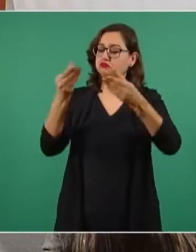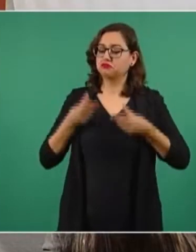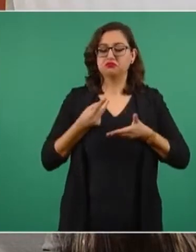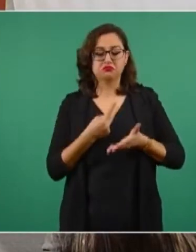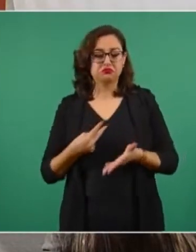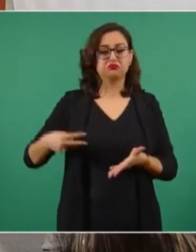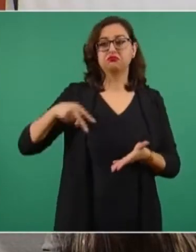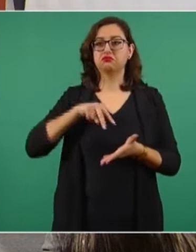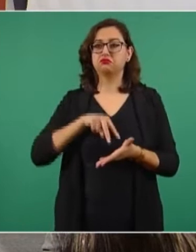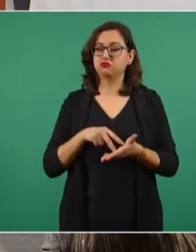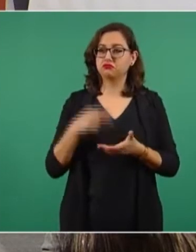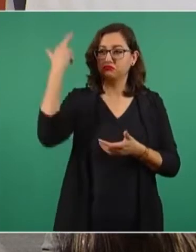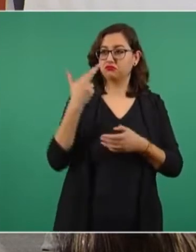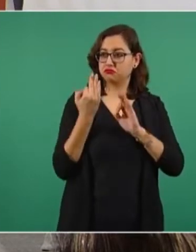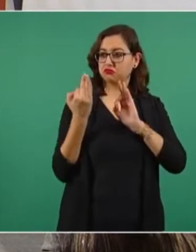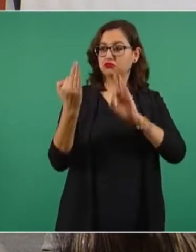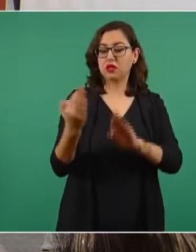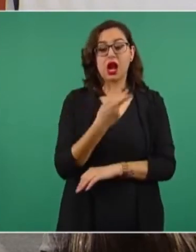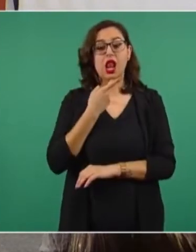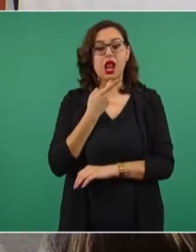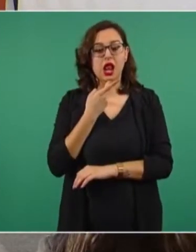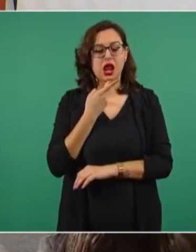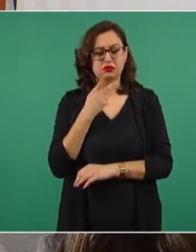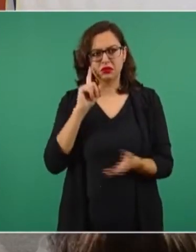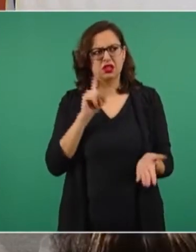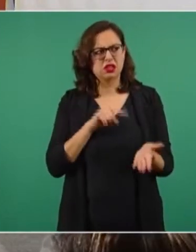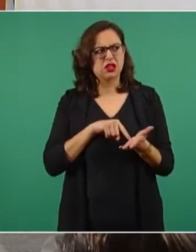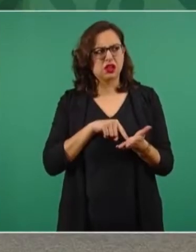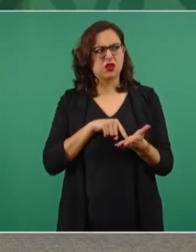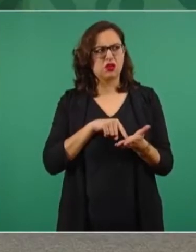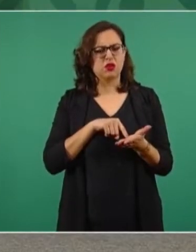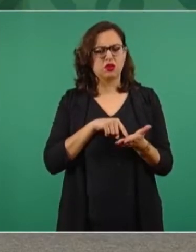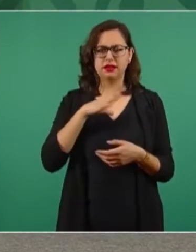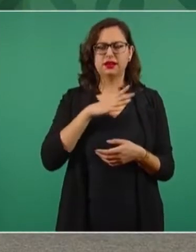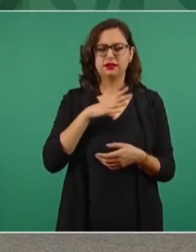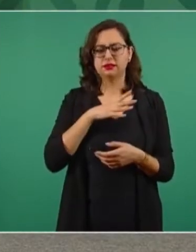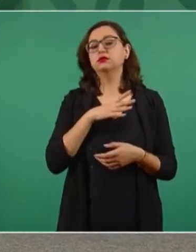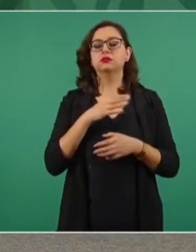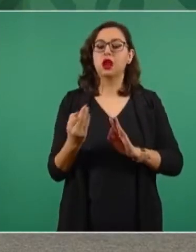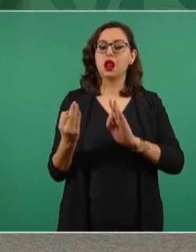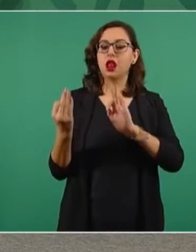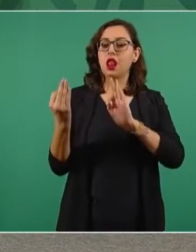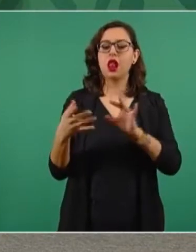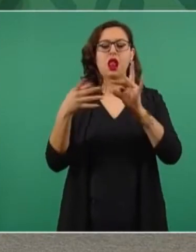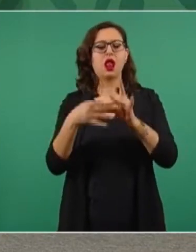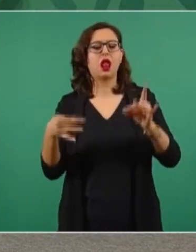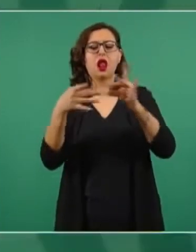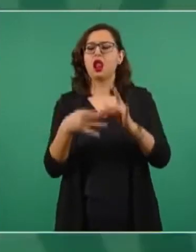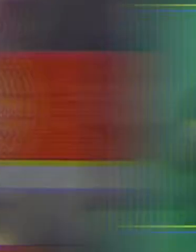frente al rey, creo que sí, porque asiste del rey, habla del populismo.